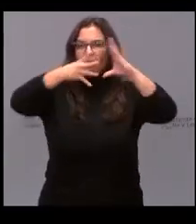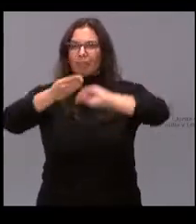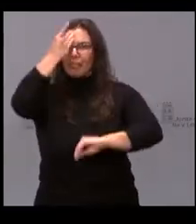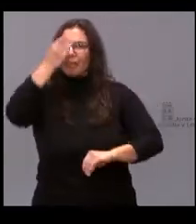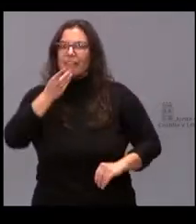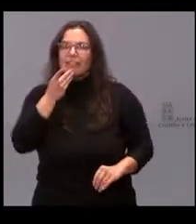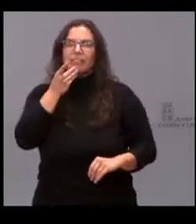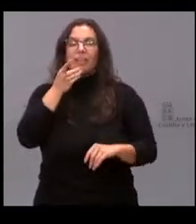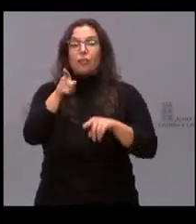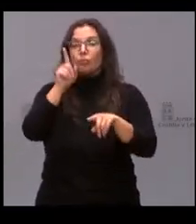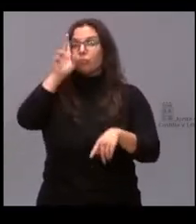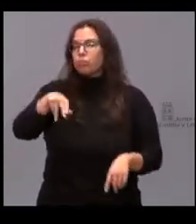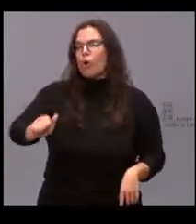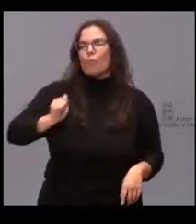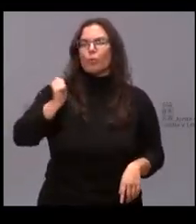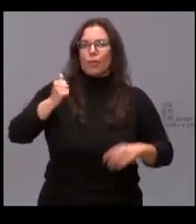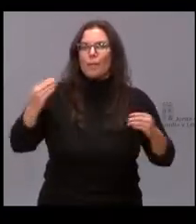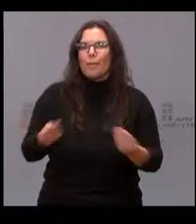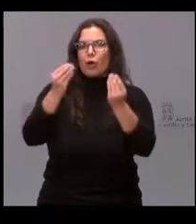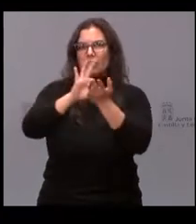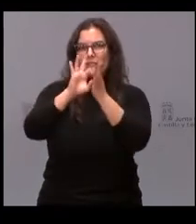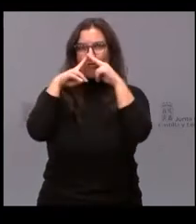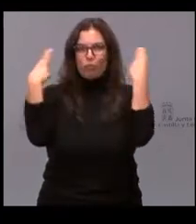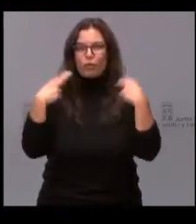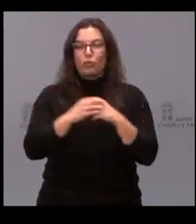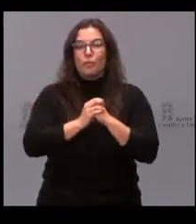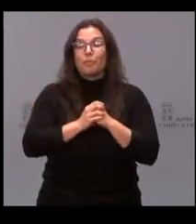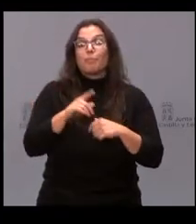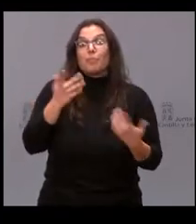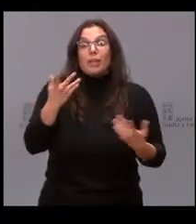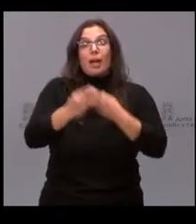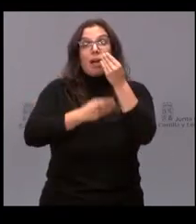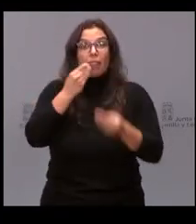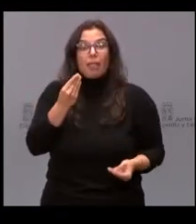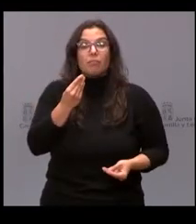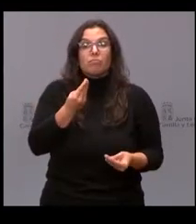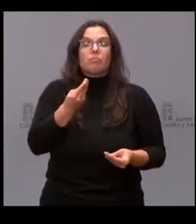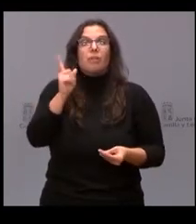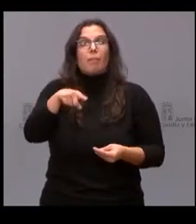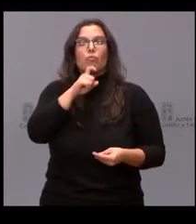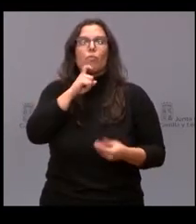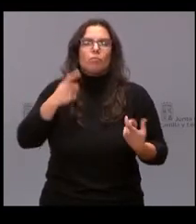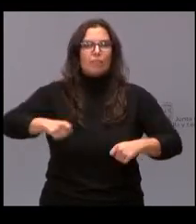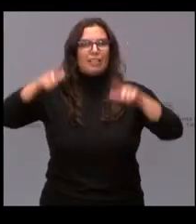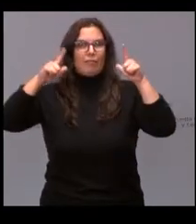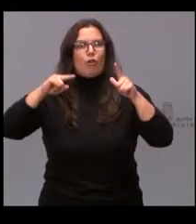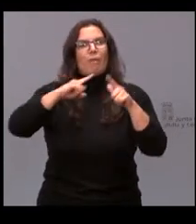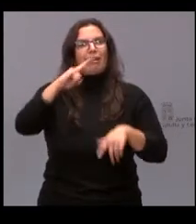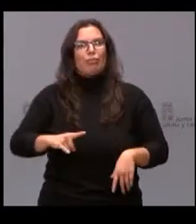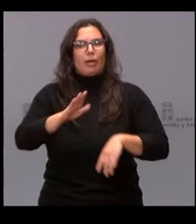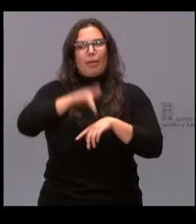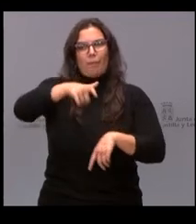como una oportunidad de mejora de los servicios públicos y para abordar más plataformas electrónicas para el ciudadano.